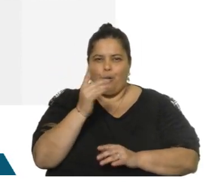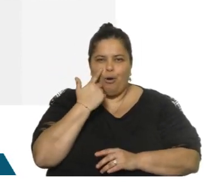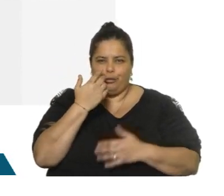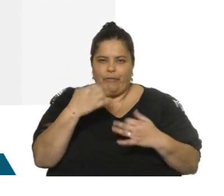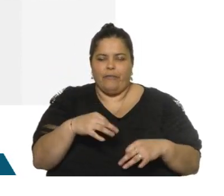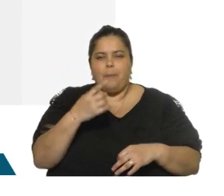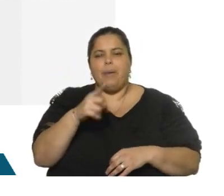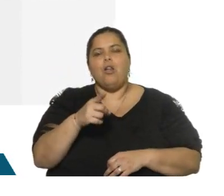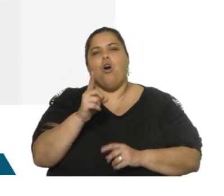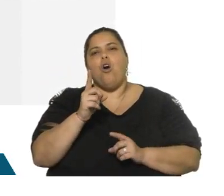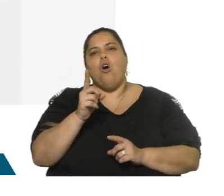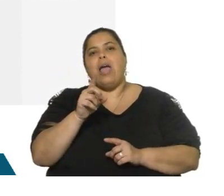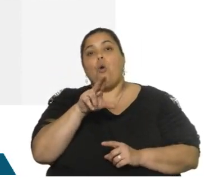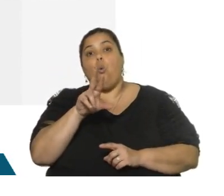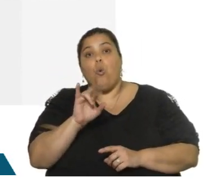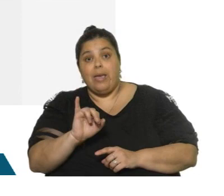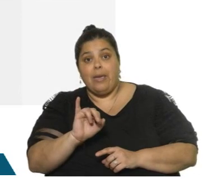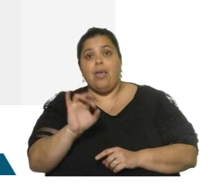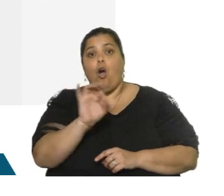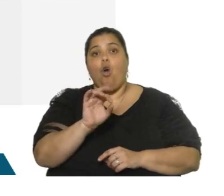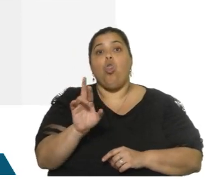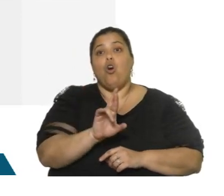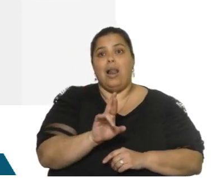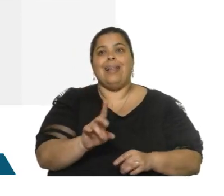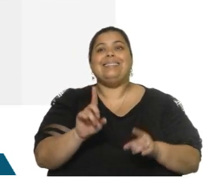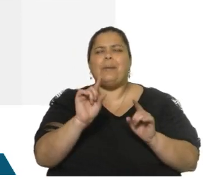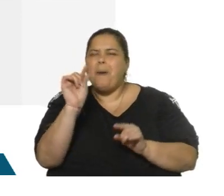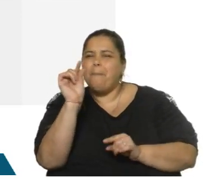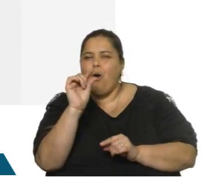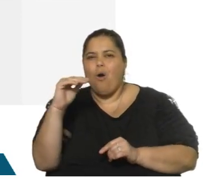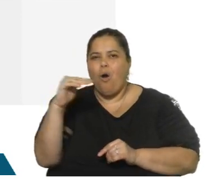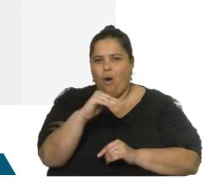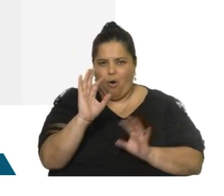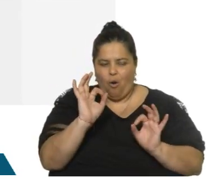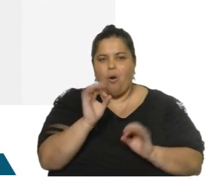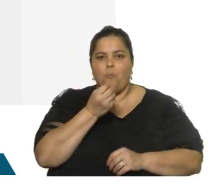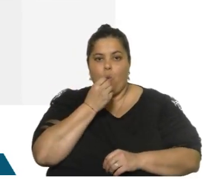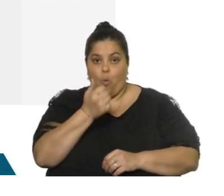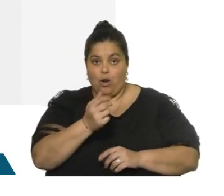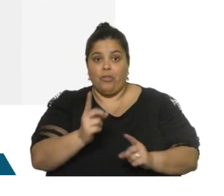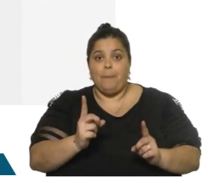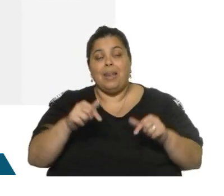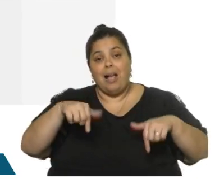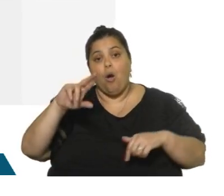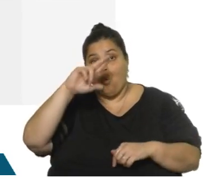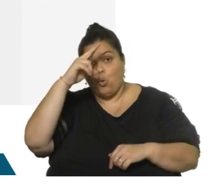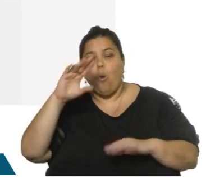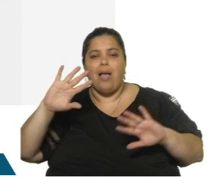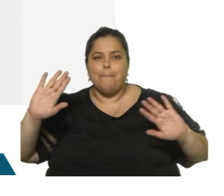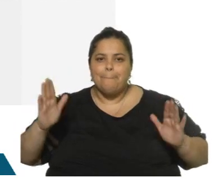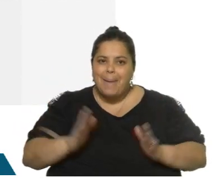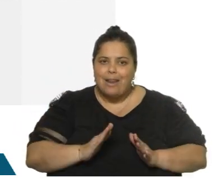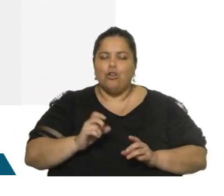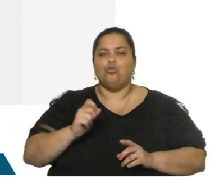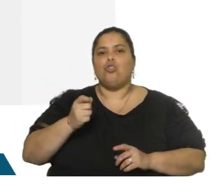demasiado, tanto en unidades indexadas como en dólares. Y eso son buenas cosas también que tenemos. Uruguay ha reduciendo el costo de tomar